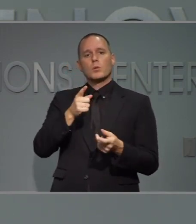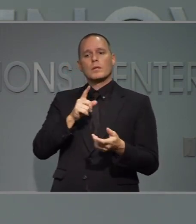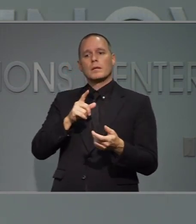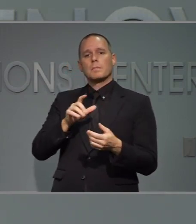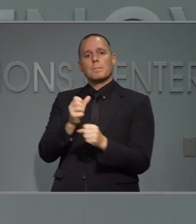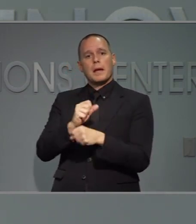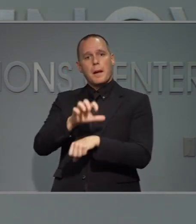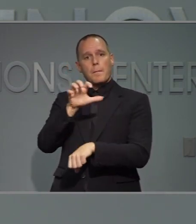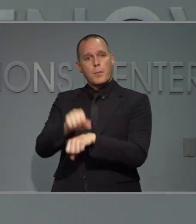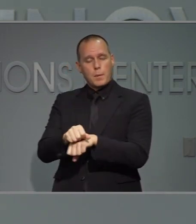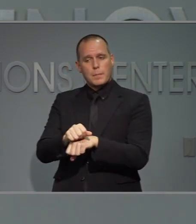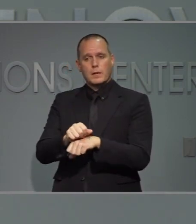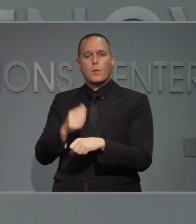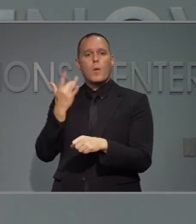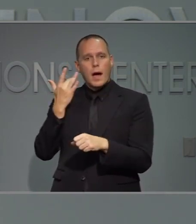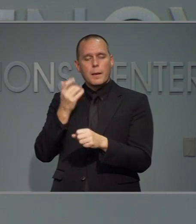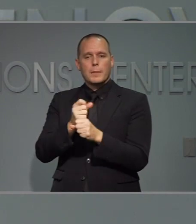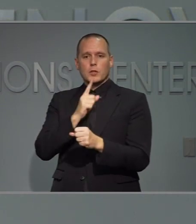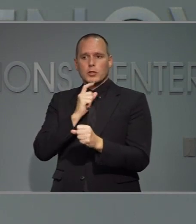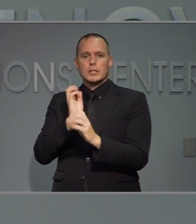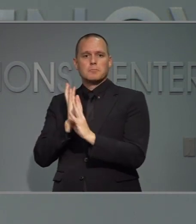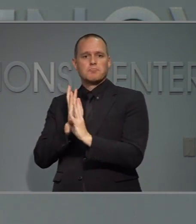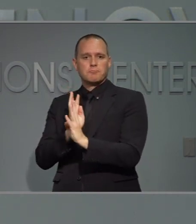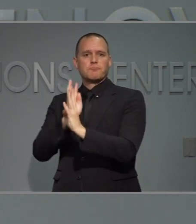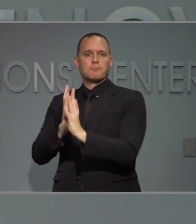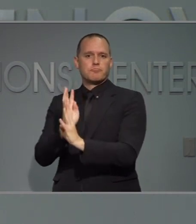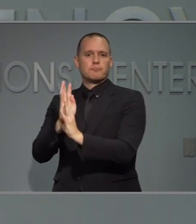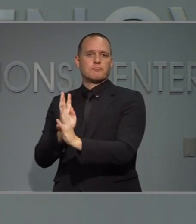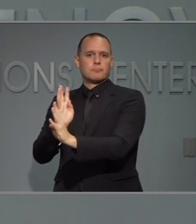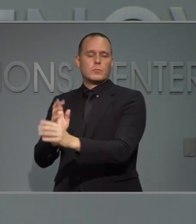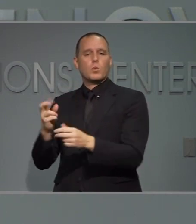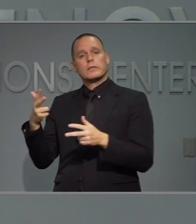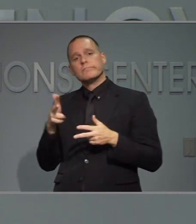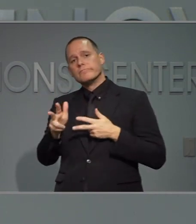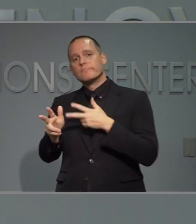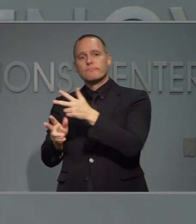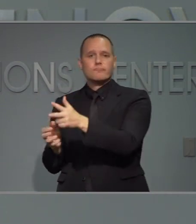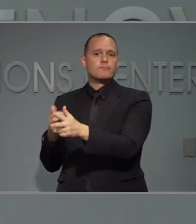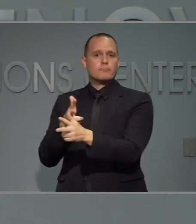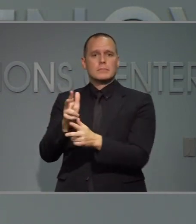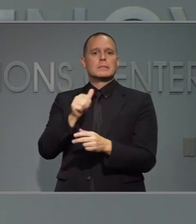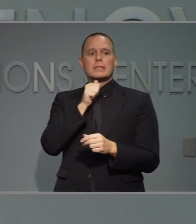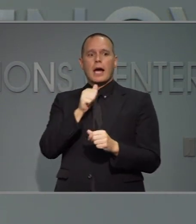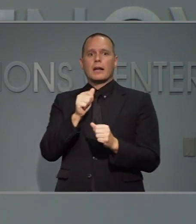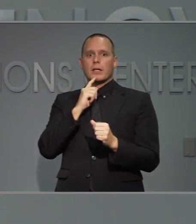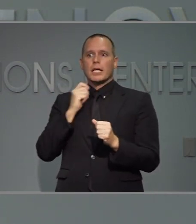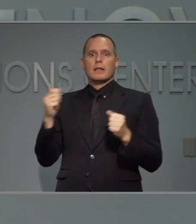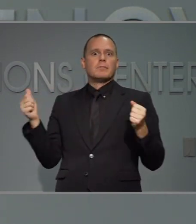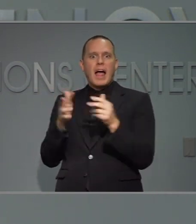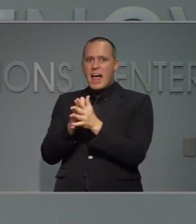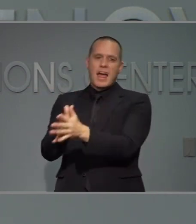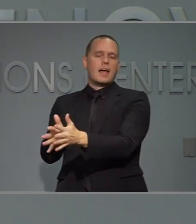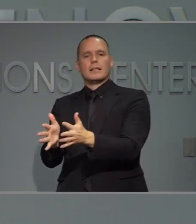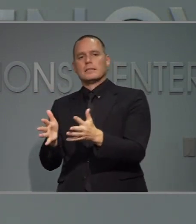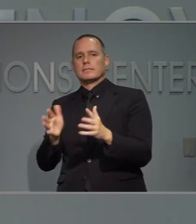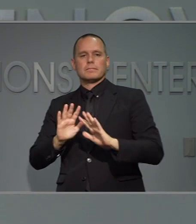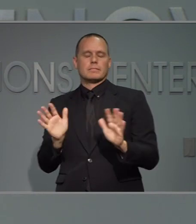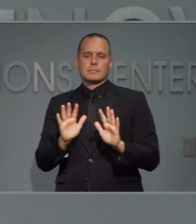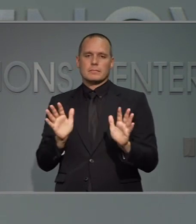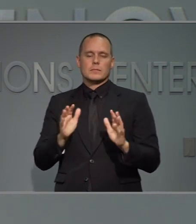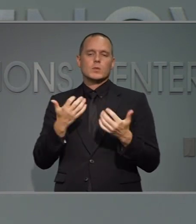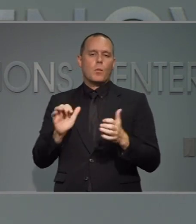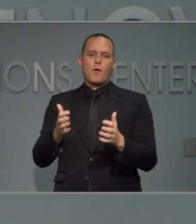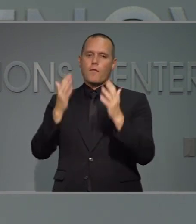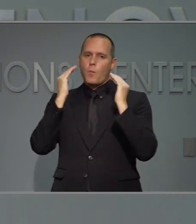que hagan una cita con antelación para poder controlar el número de personas que vienen sobre todo para mantener distanciamiento social.